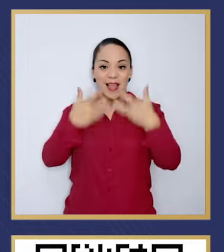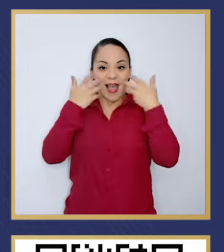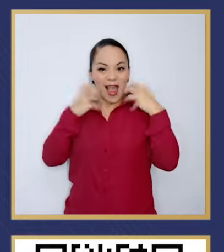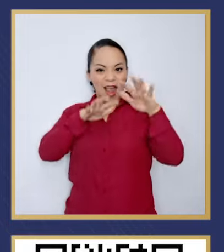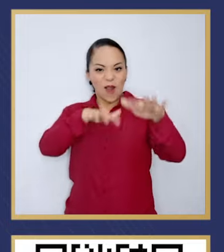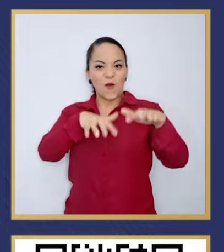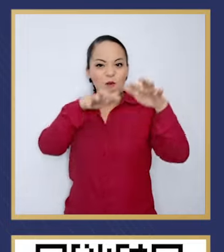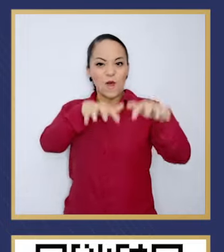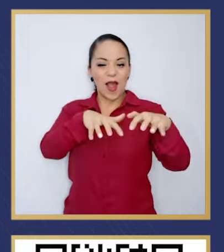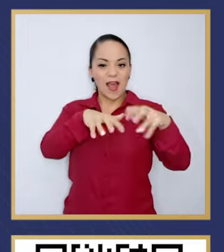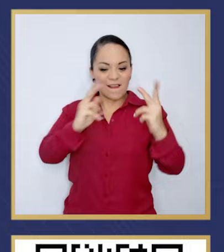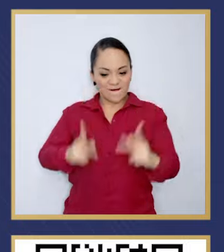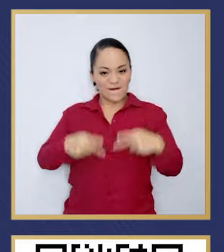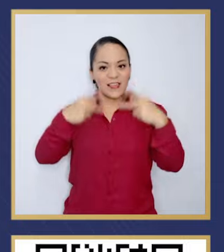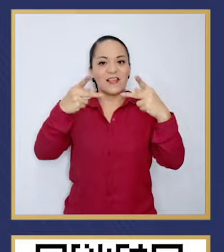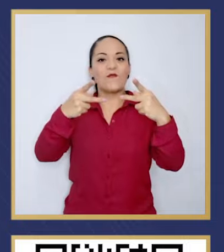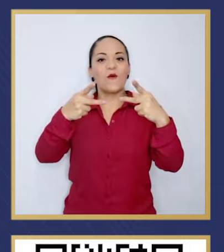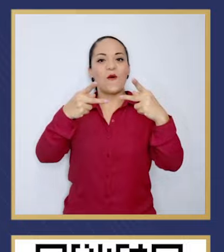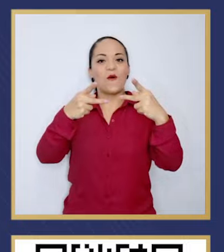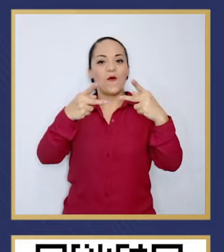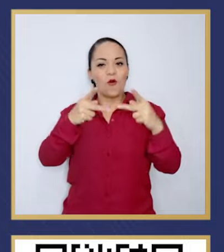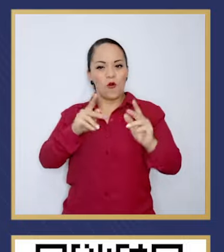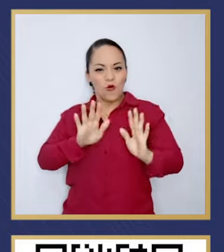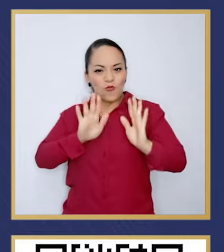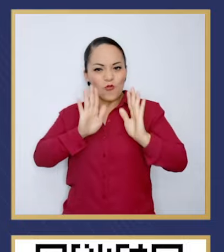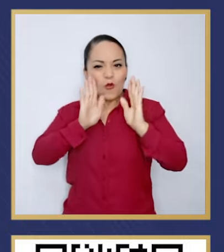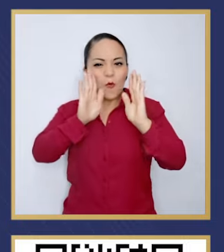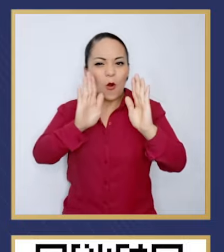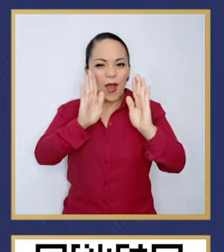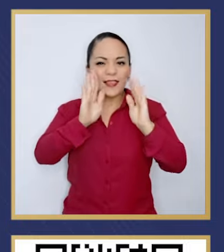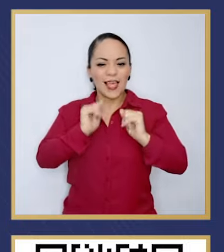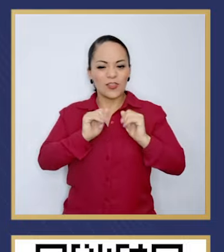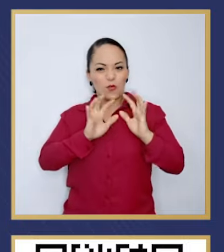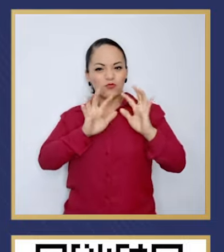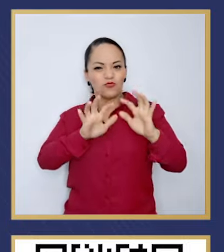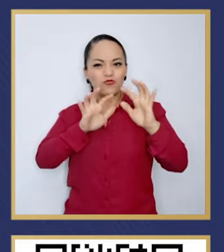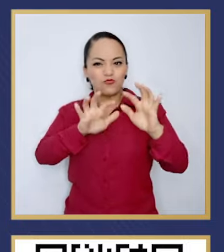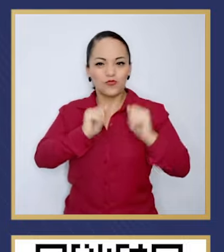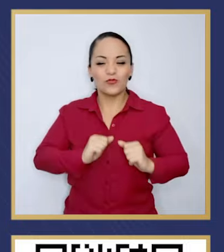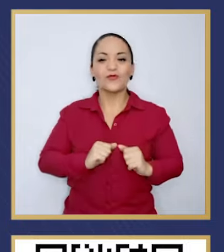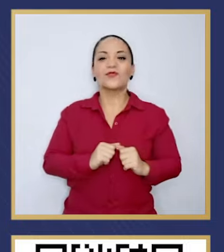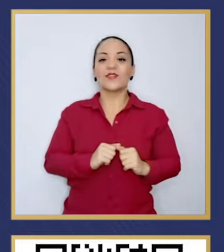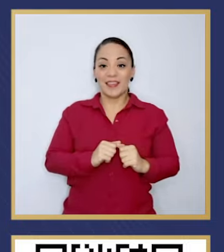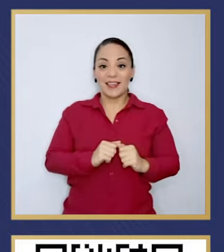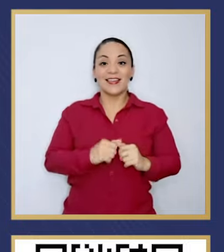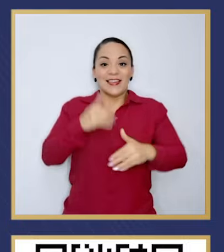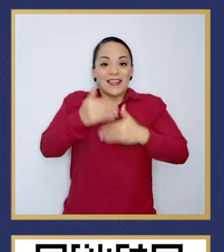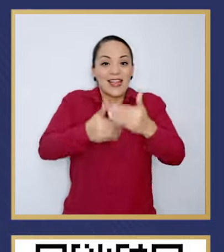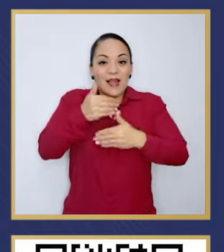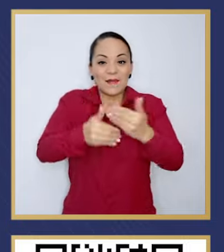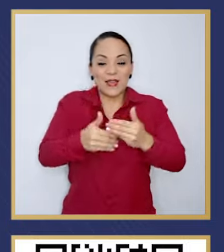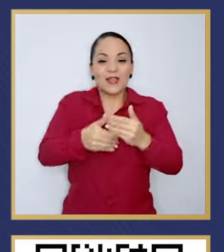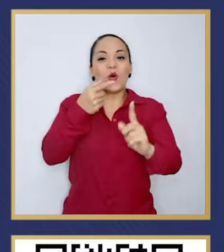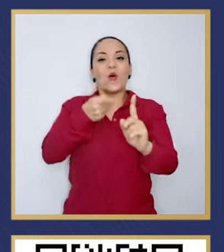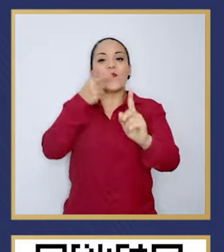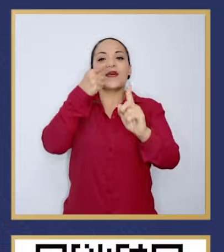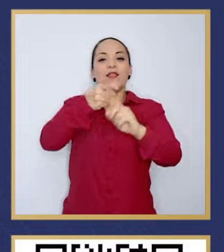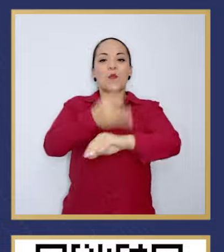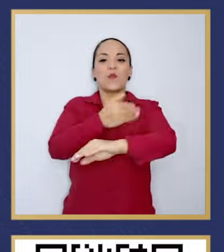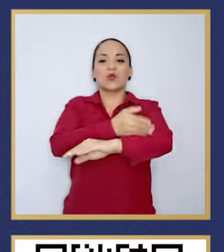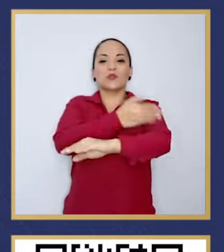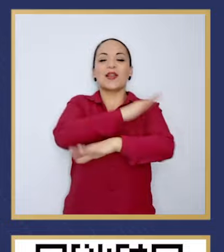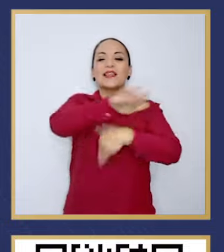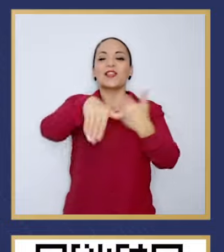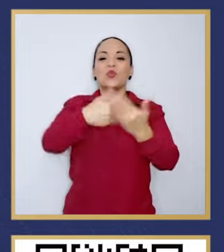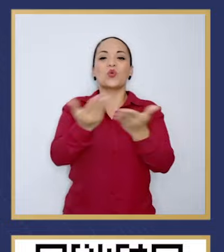cazando, hoy está más fuerte que nunca y va camino hacia la prosperidad de